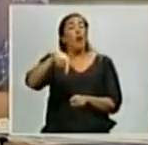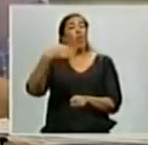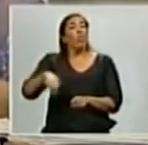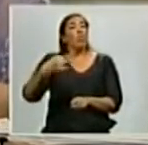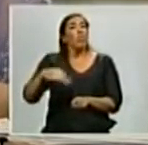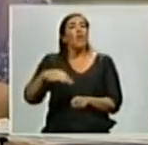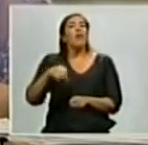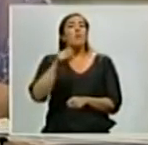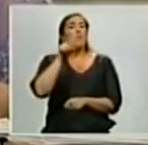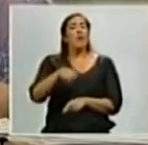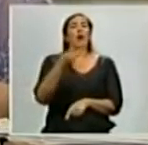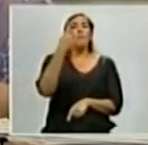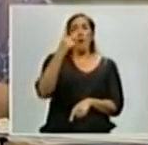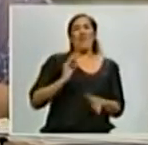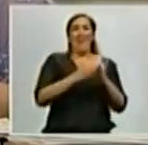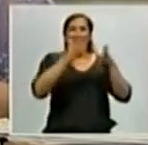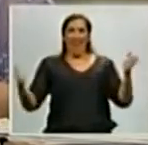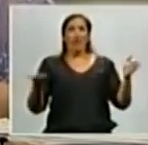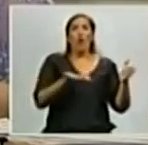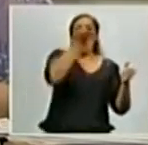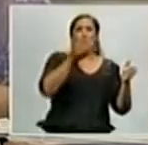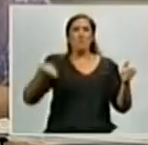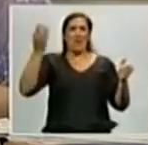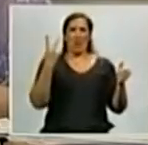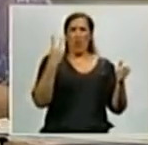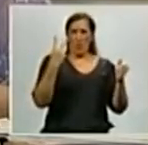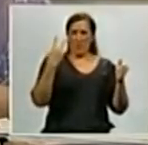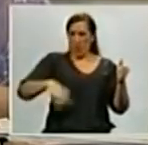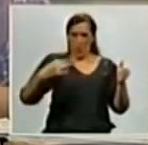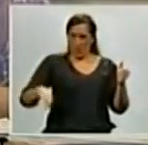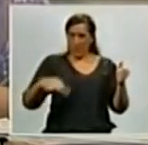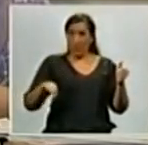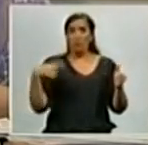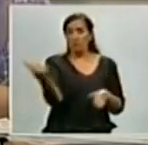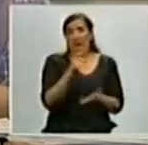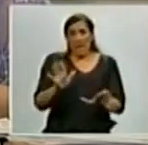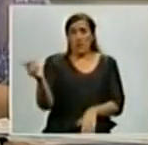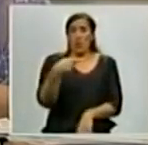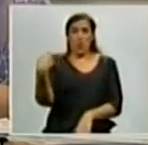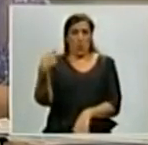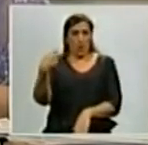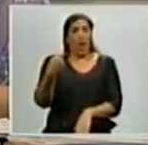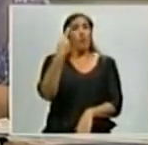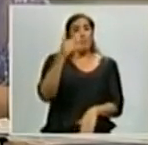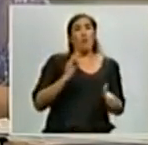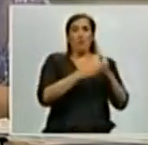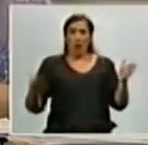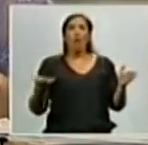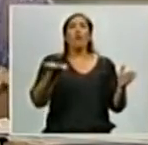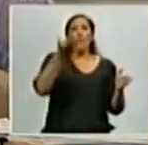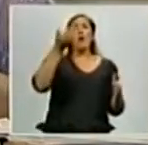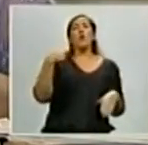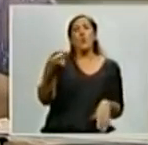de los dos aumentos anuales que tienen nuestros jubilados, nuestros pensionados y